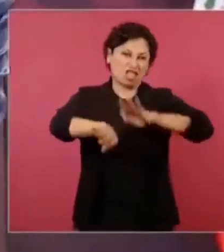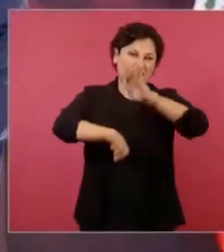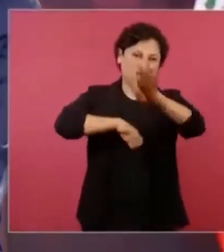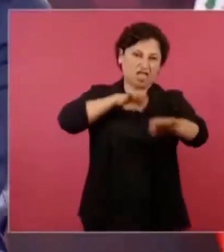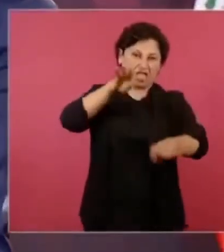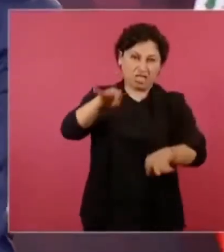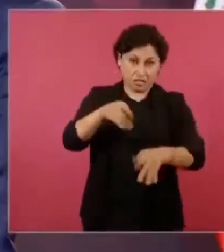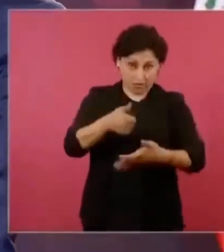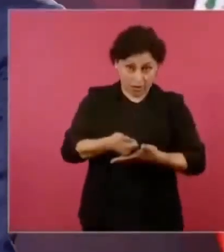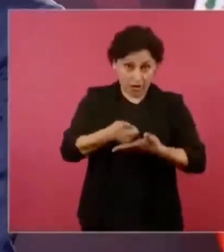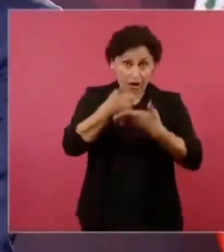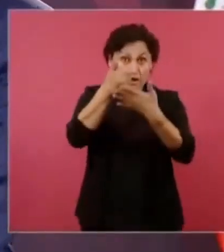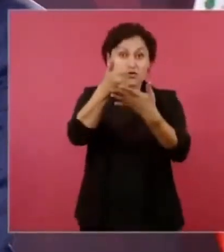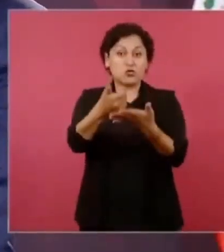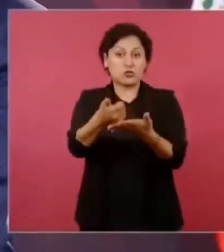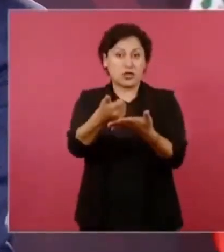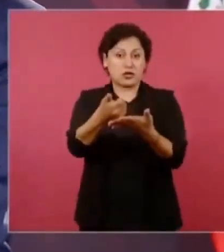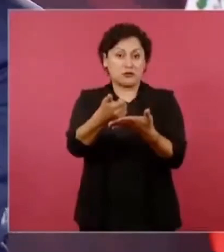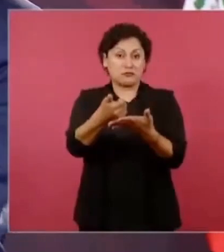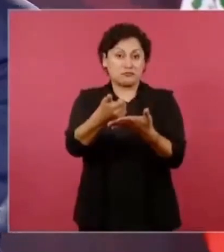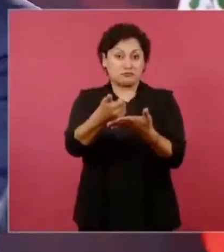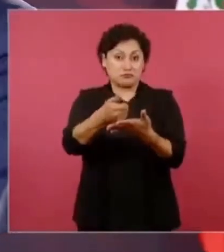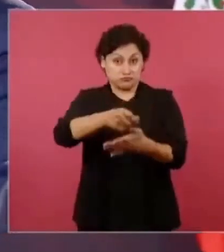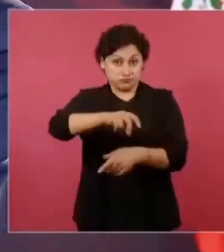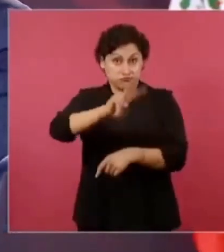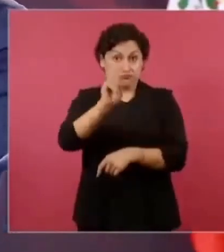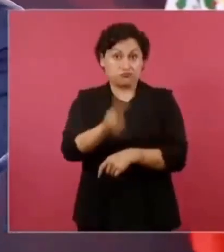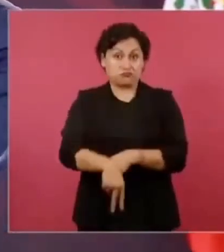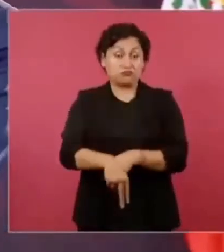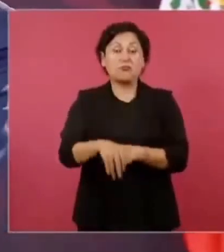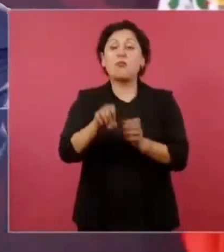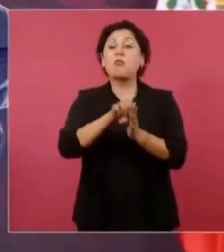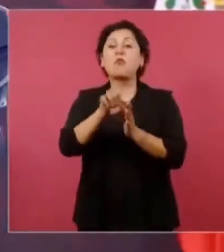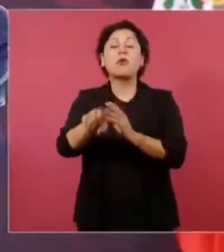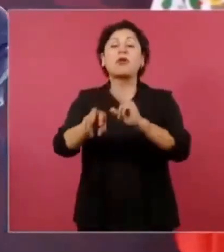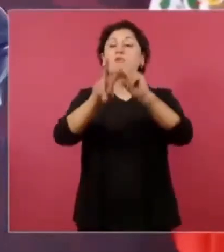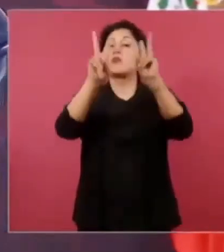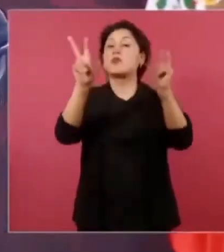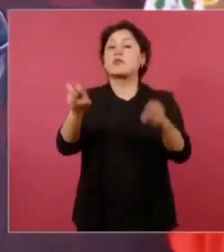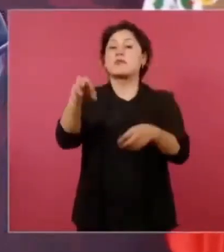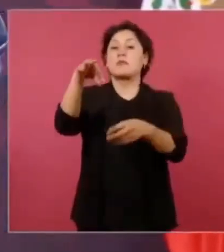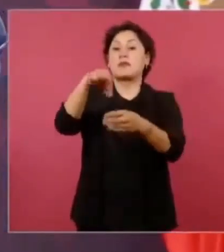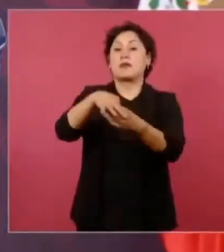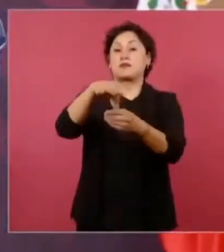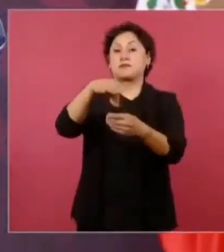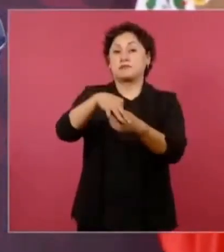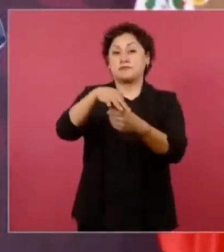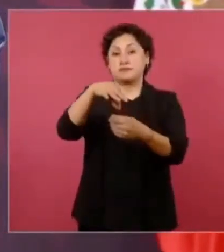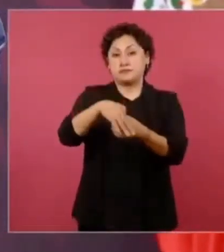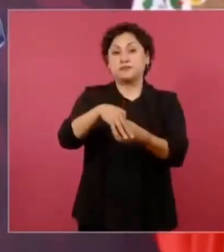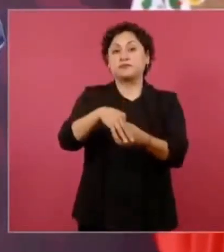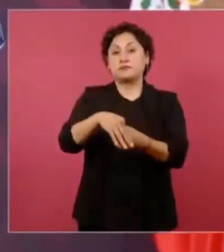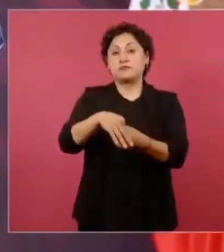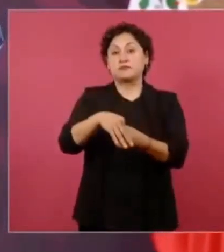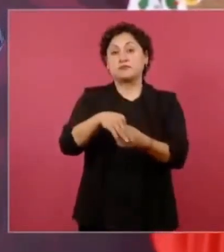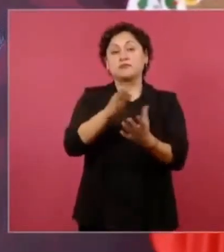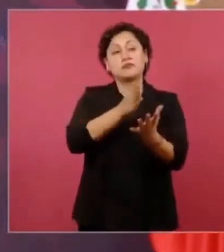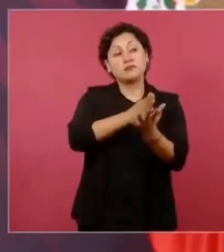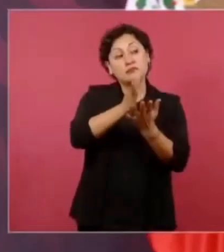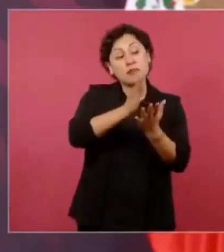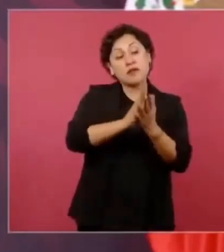determinantes en una elección los medios